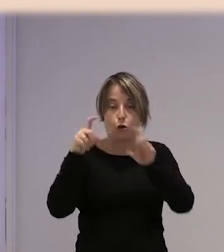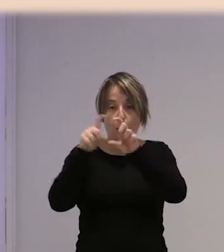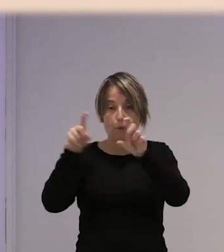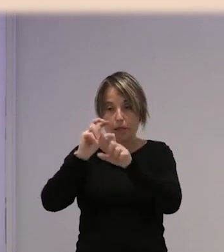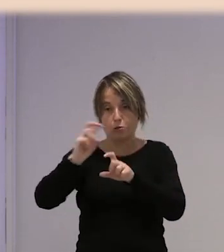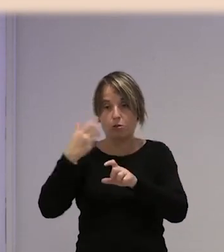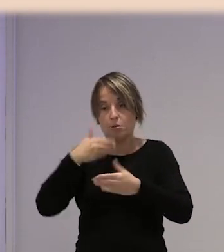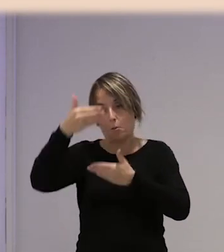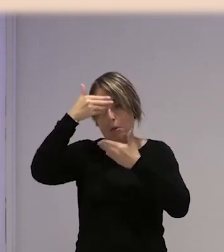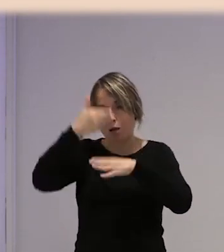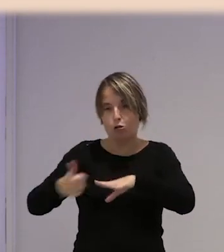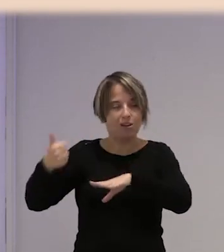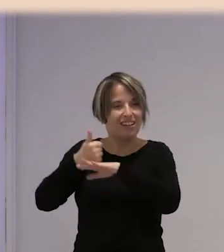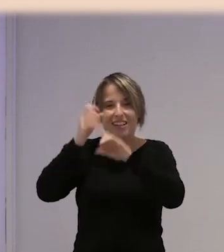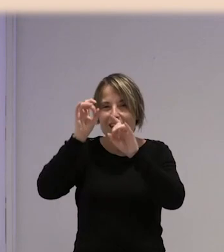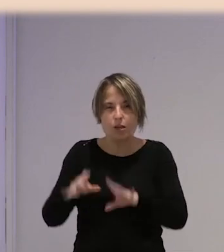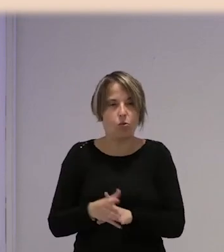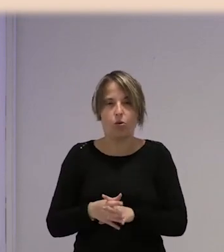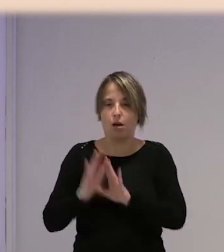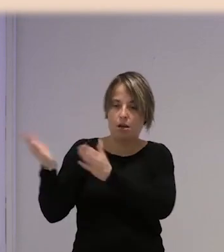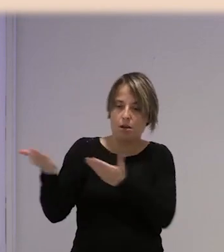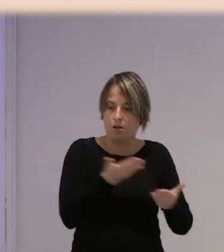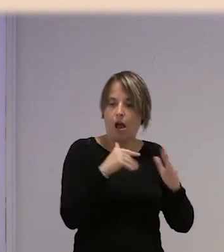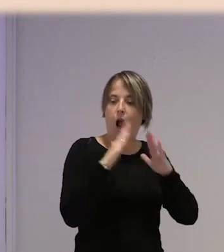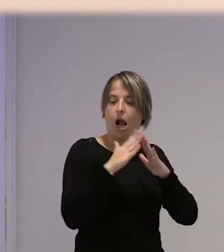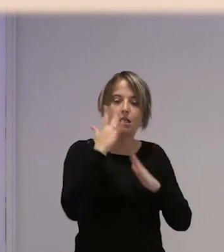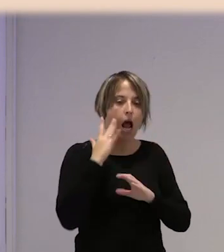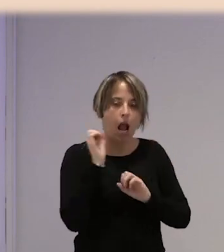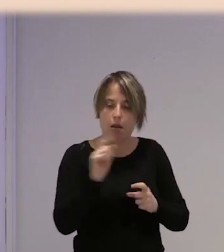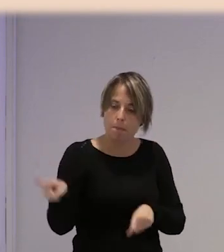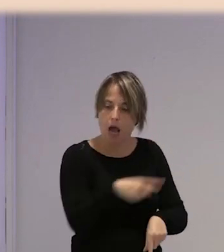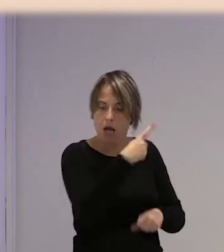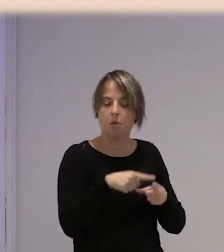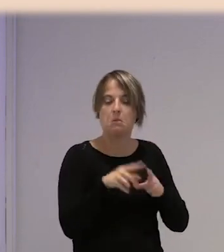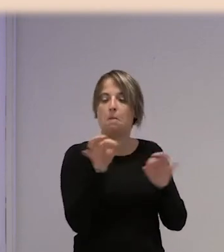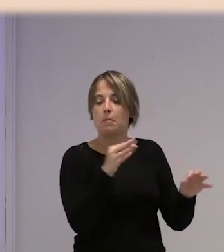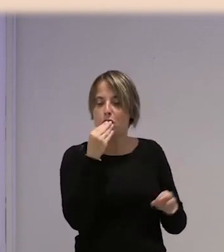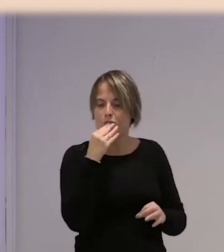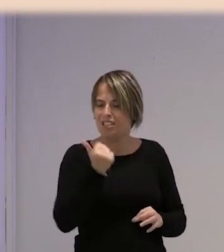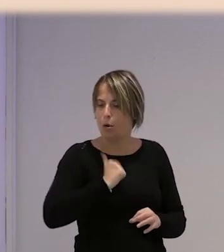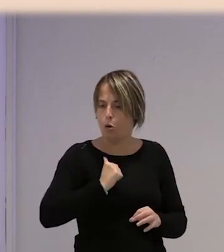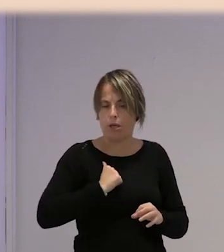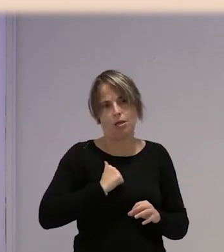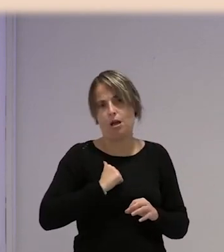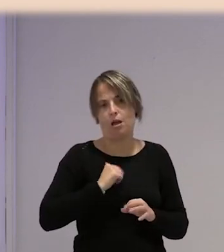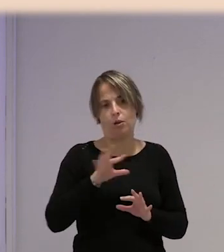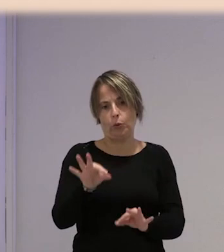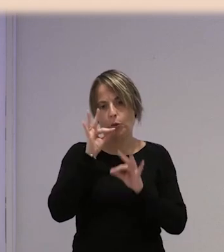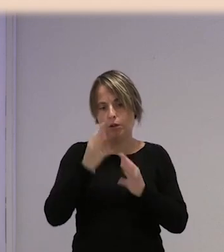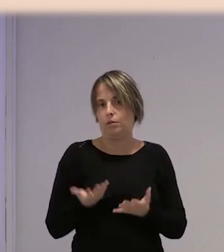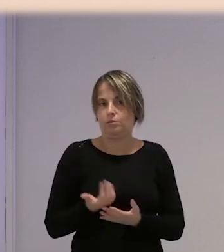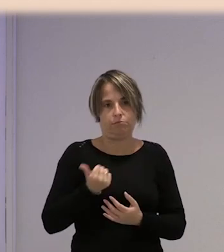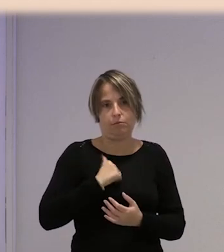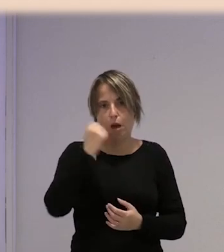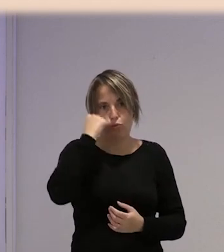encargada que es Marroquí también y pasa lo mismo, la lleva a su casa a limpiarle, a prepararle la comida, se aprovecha de ella a lo máximo, eso